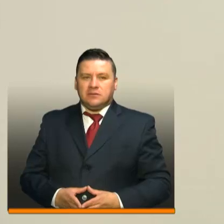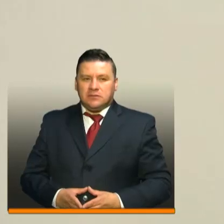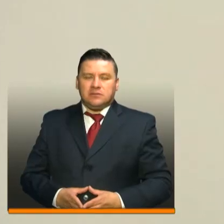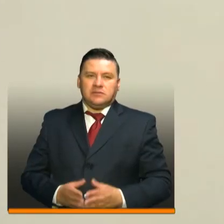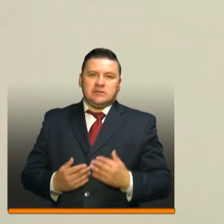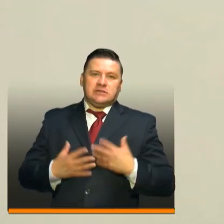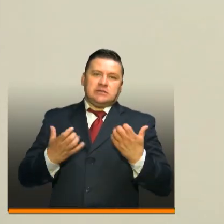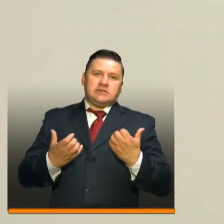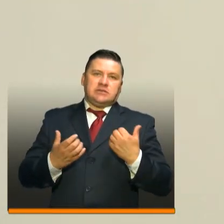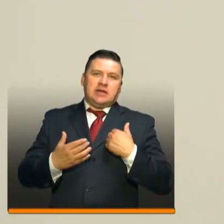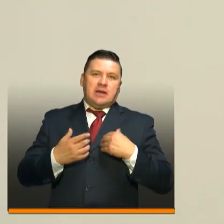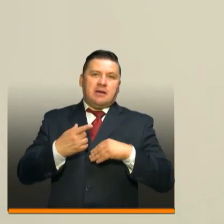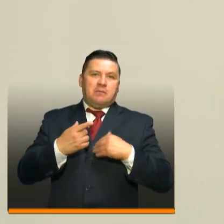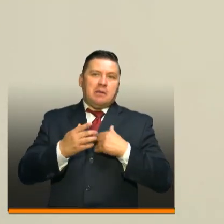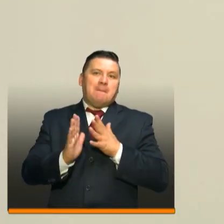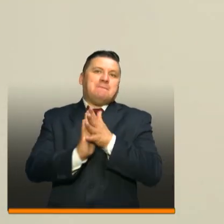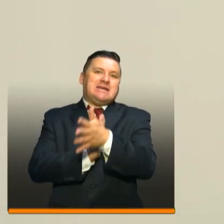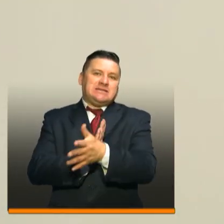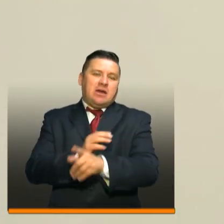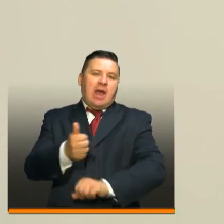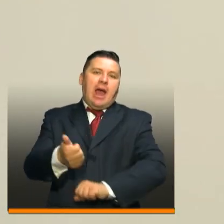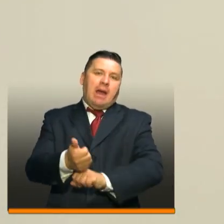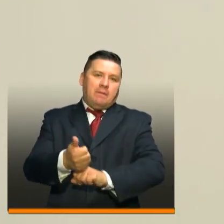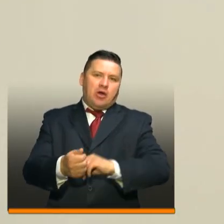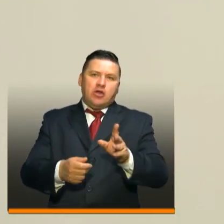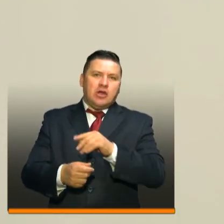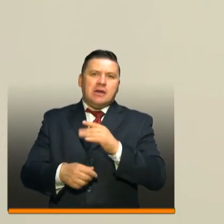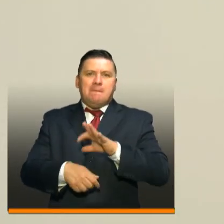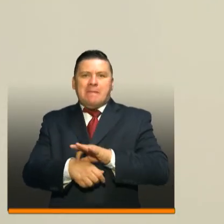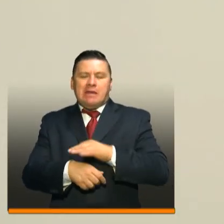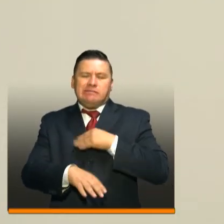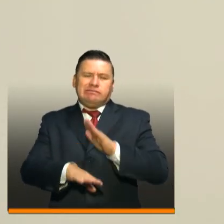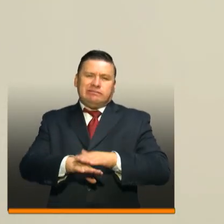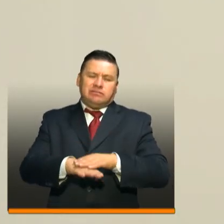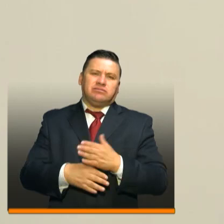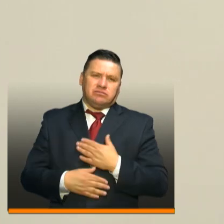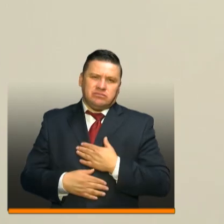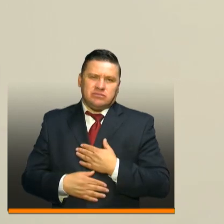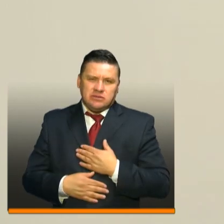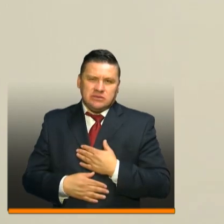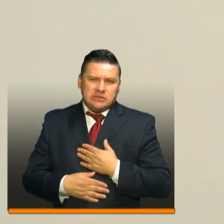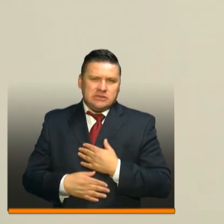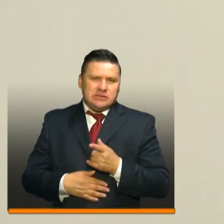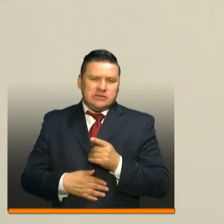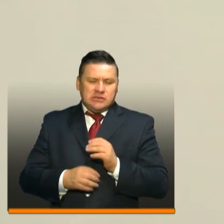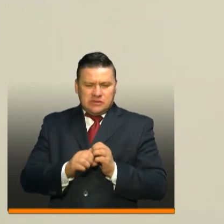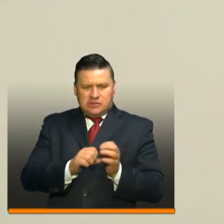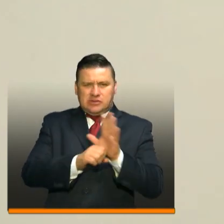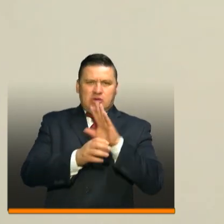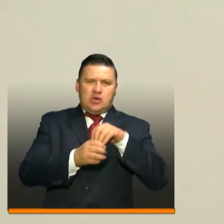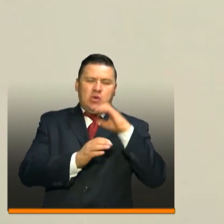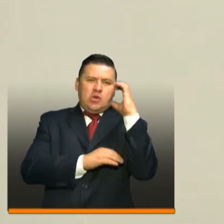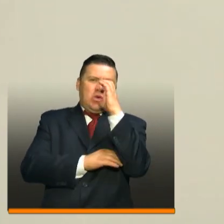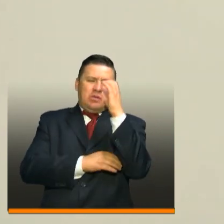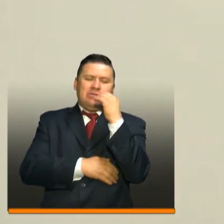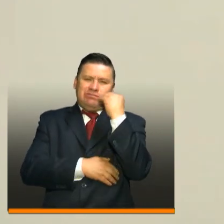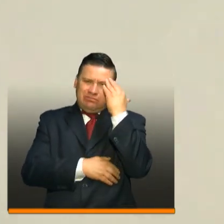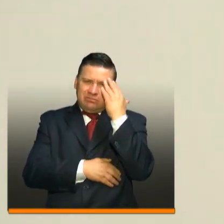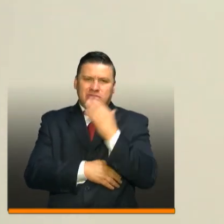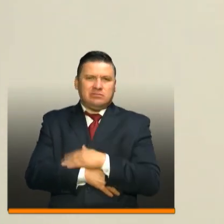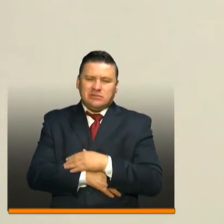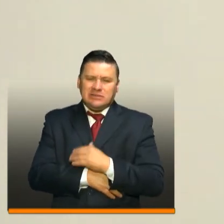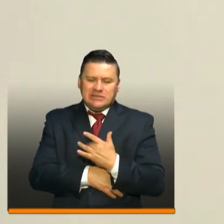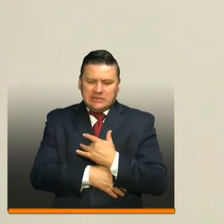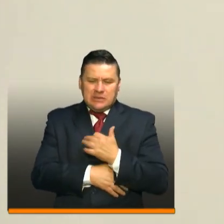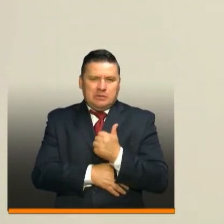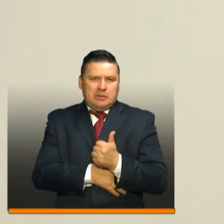Quiero mandarles este mensaje de apoyo a todos los médicos que luchan contra el coronavirus en Colombia. Nos